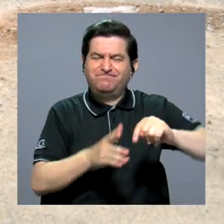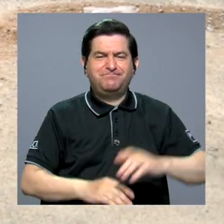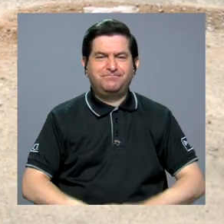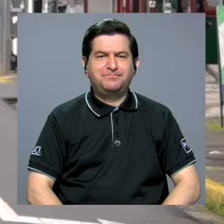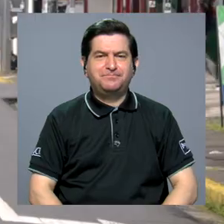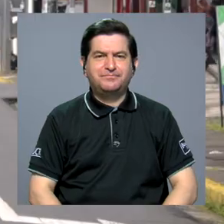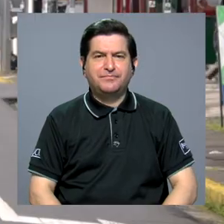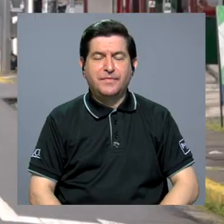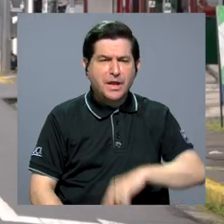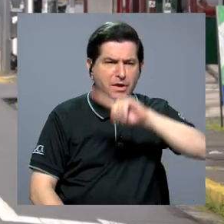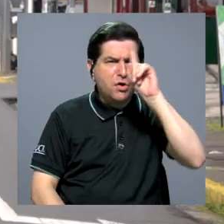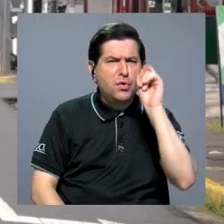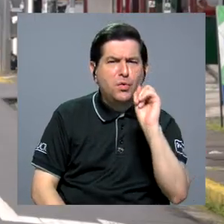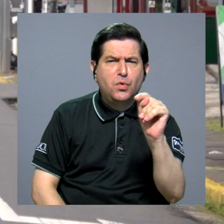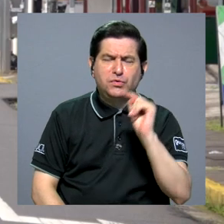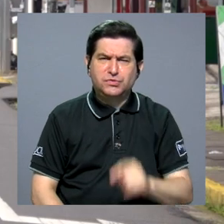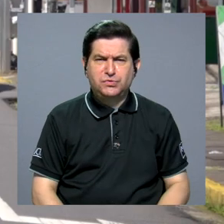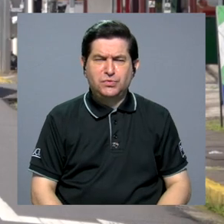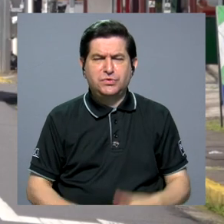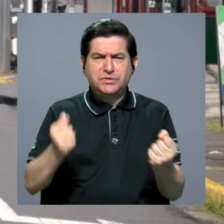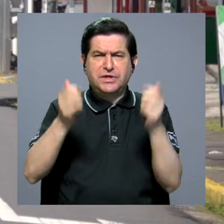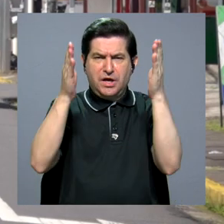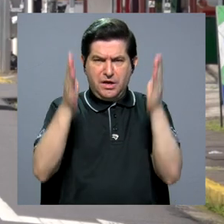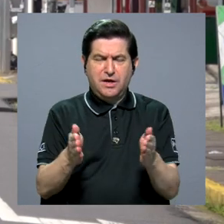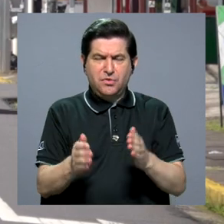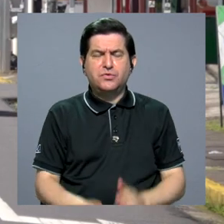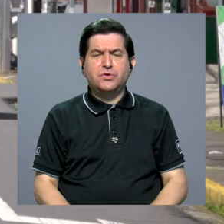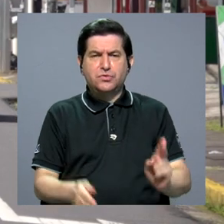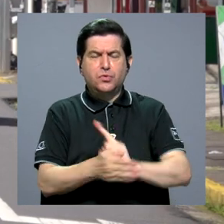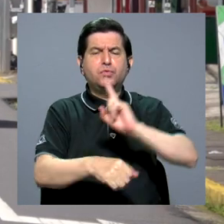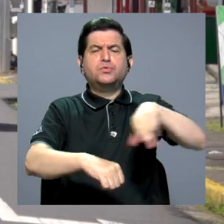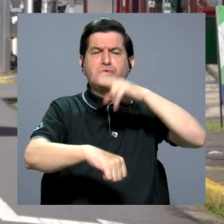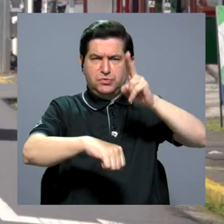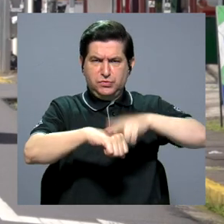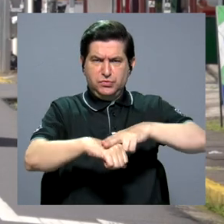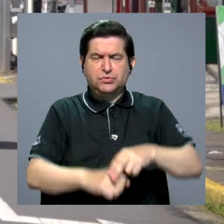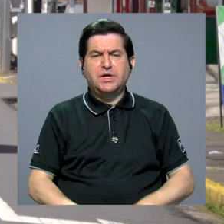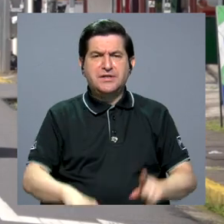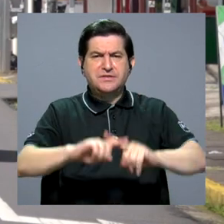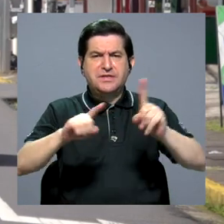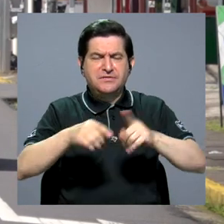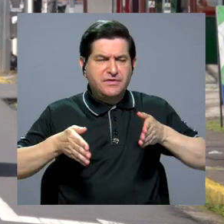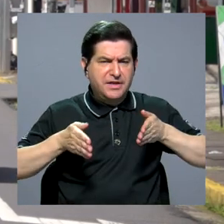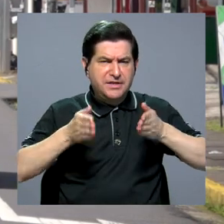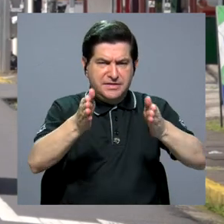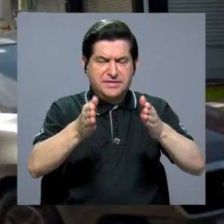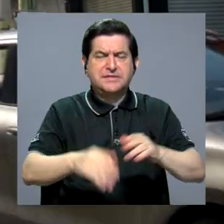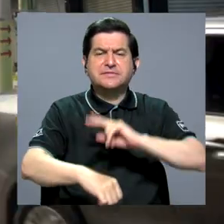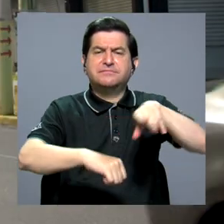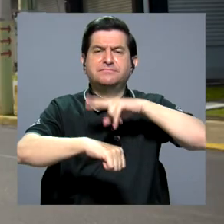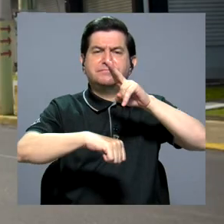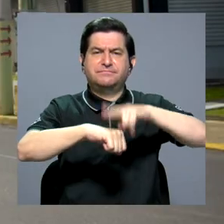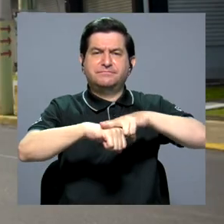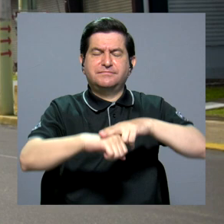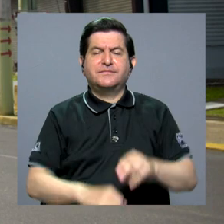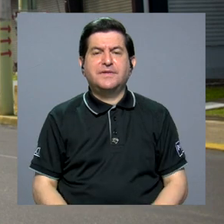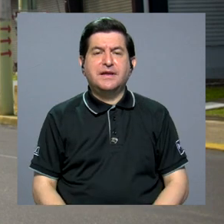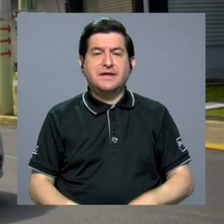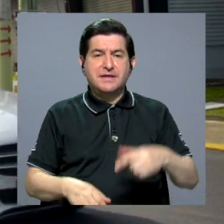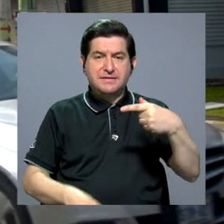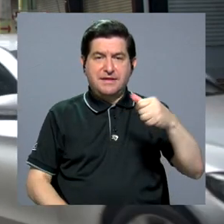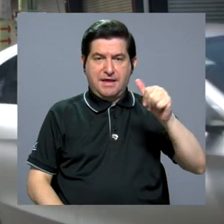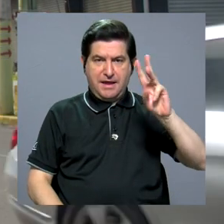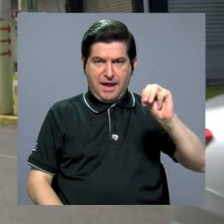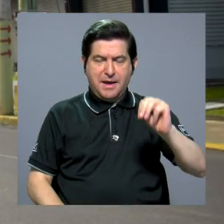mantenimiento. Consultamos al respecto a conductores que transitan regularmente por algunas de las vías de la Red Vial Nacional